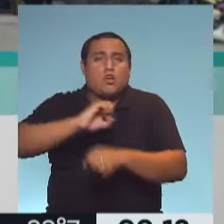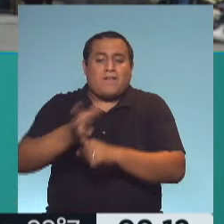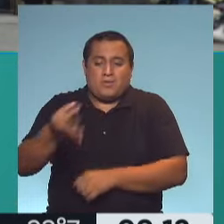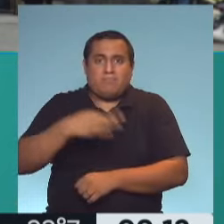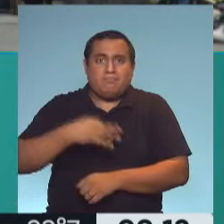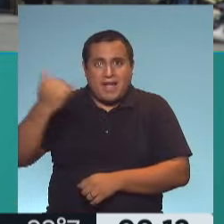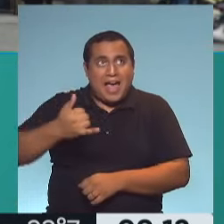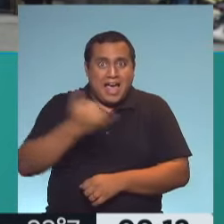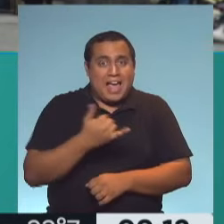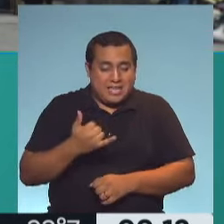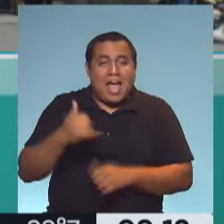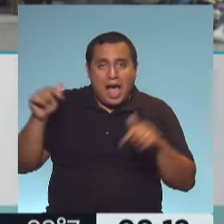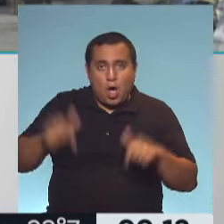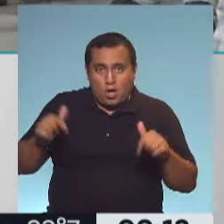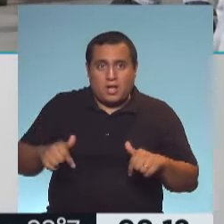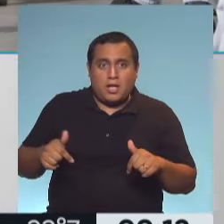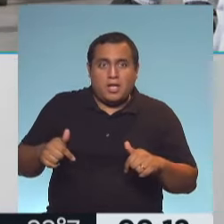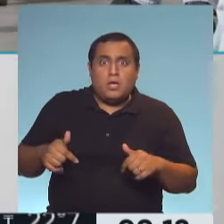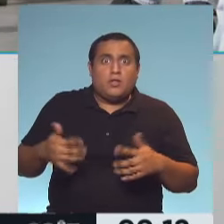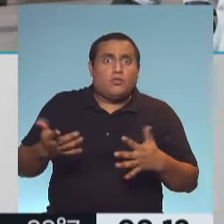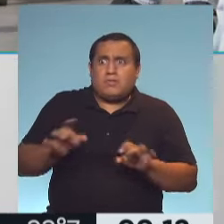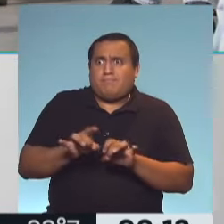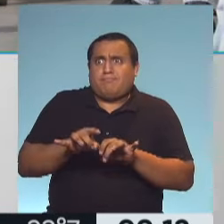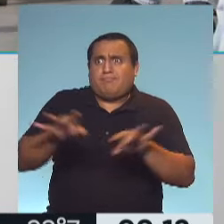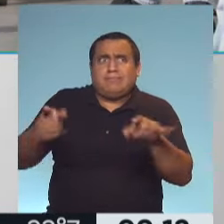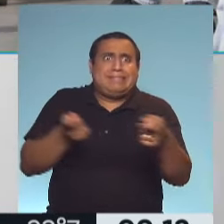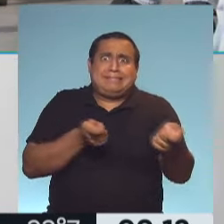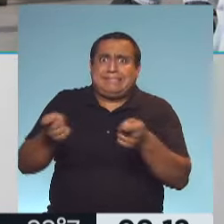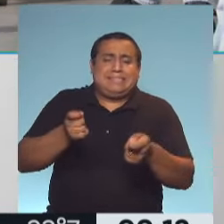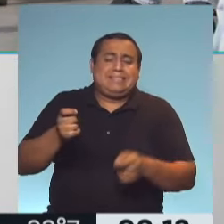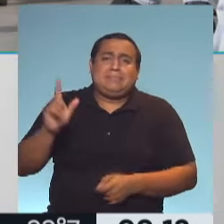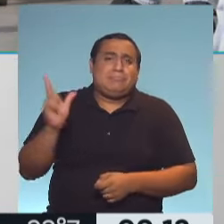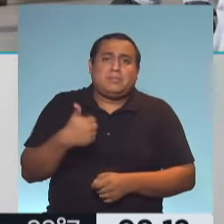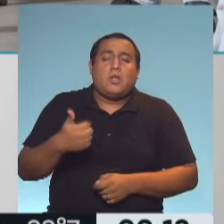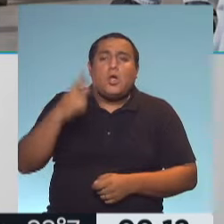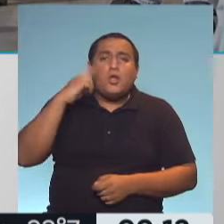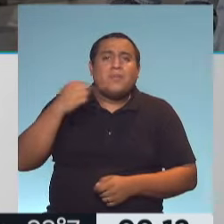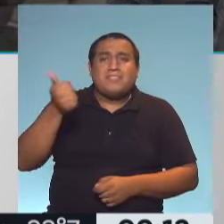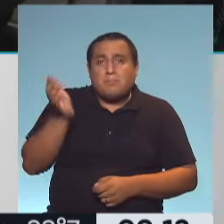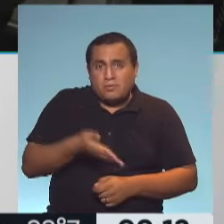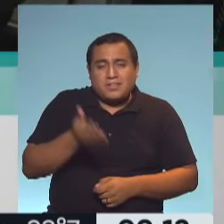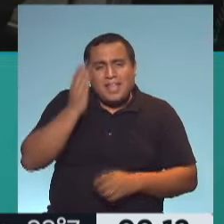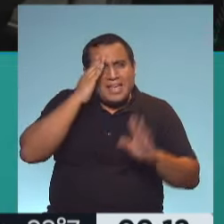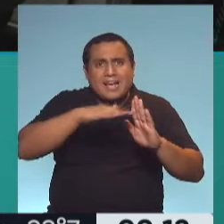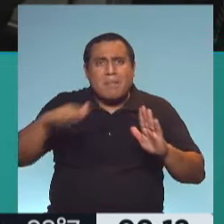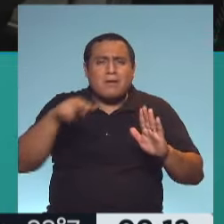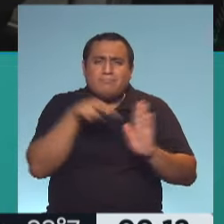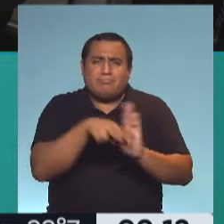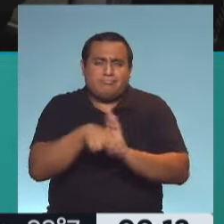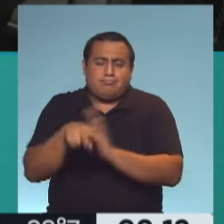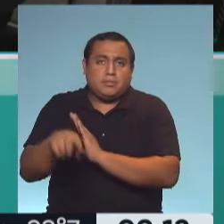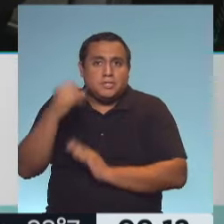lo que, obviamente, hace bastante compleja la contención del país. Un 96% de ocupación de camas críticas.